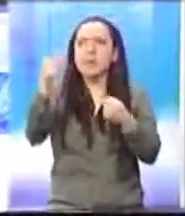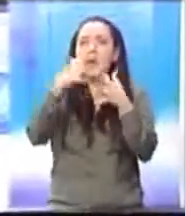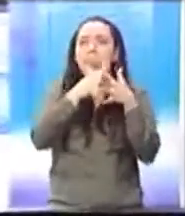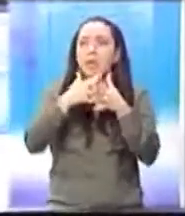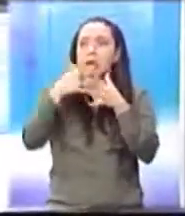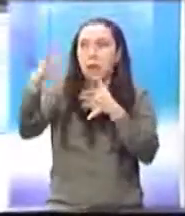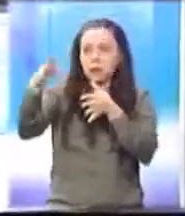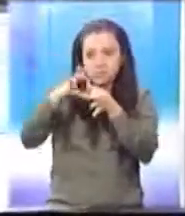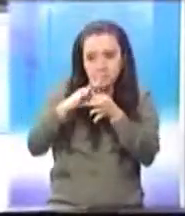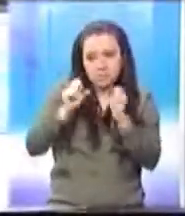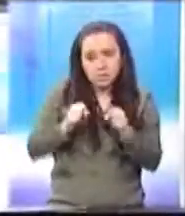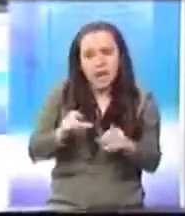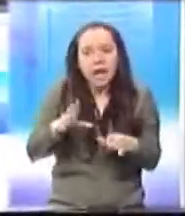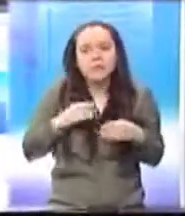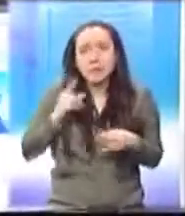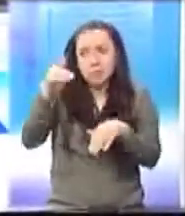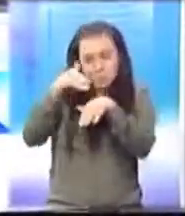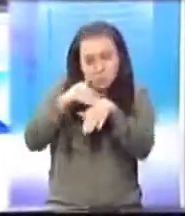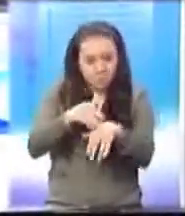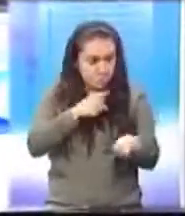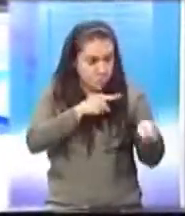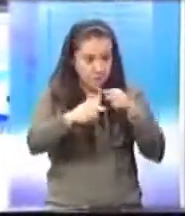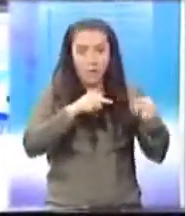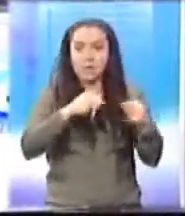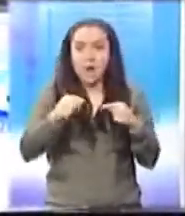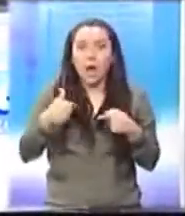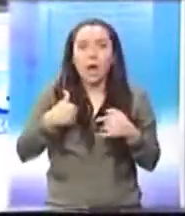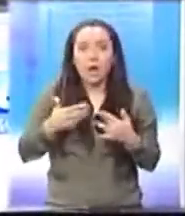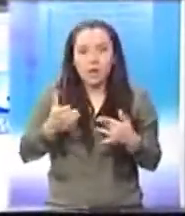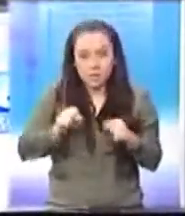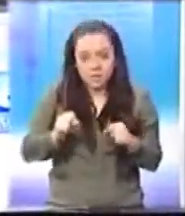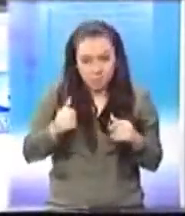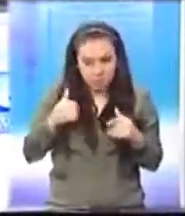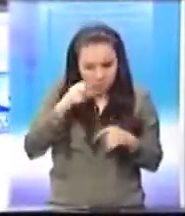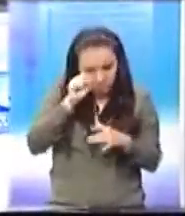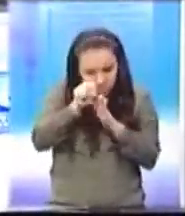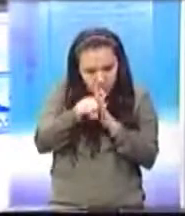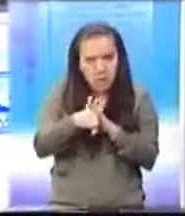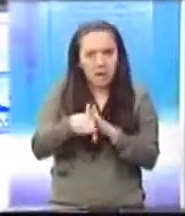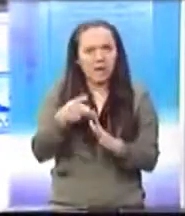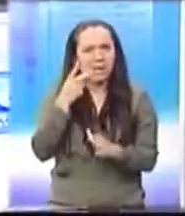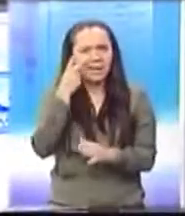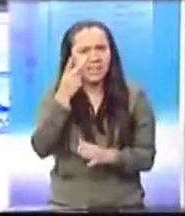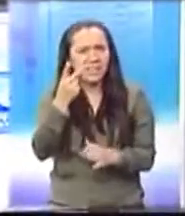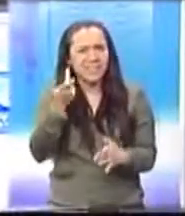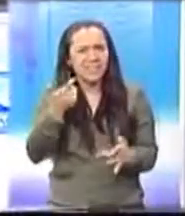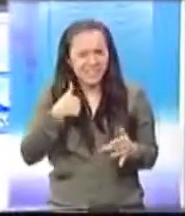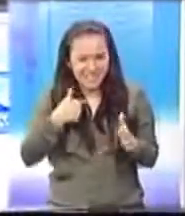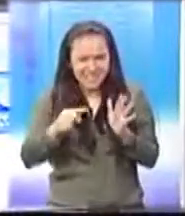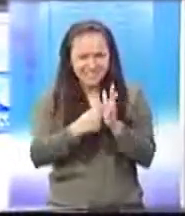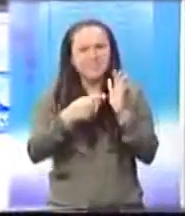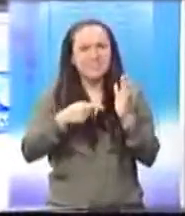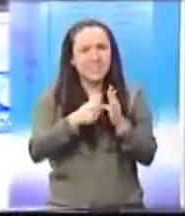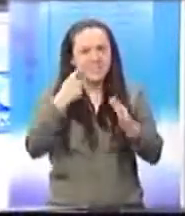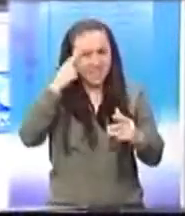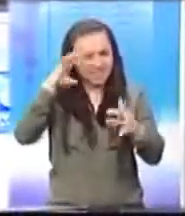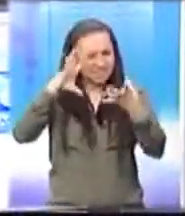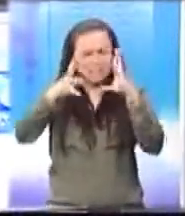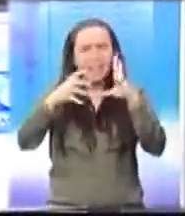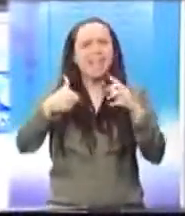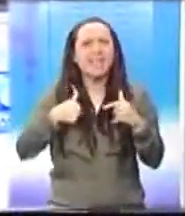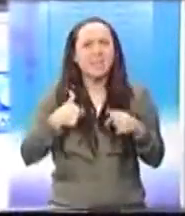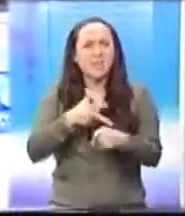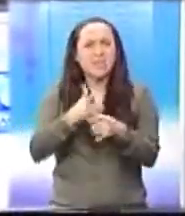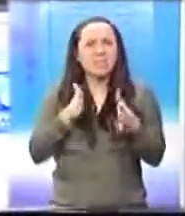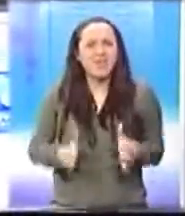vigilante de todo lo que ocurre en su patio trasero. La imagen sigue golpeando mi sensibilidad de guatemalteco